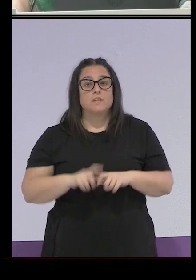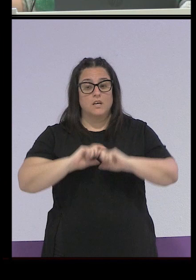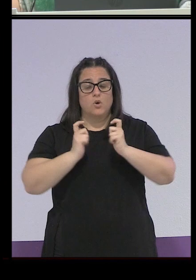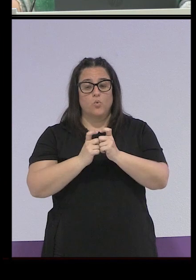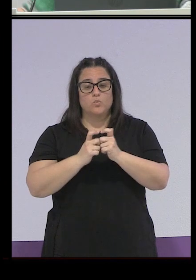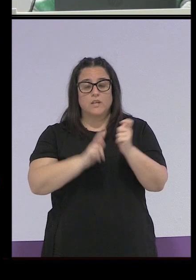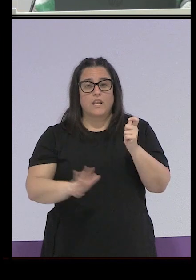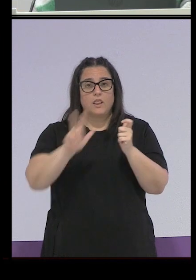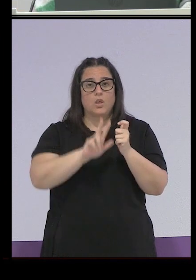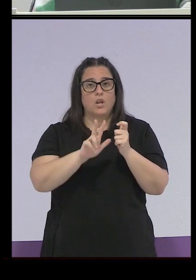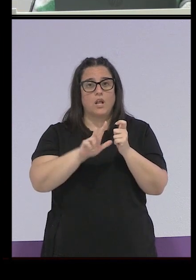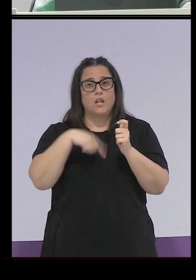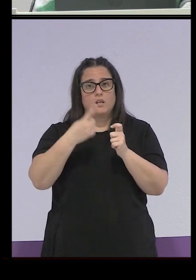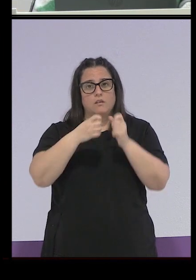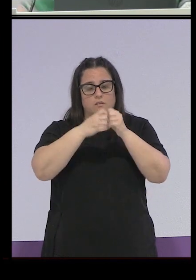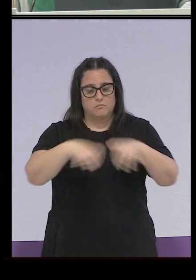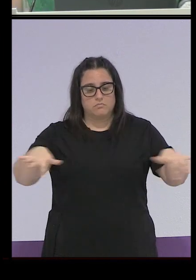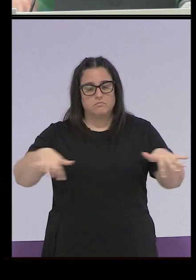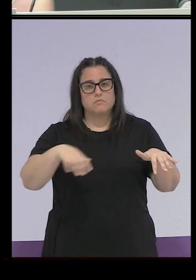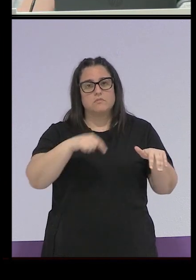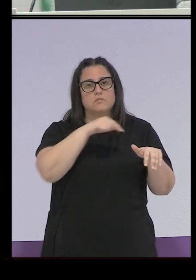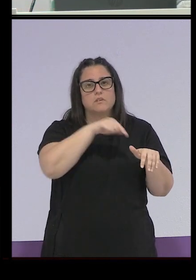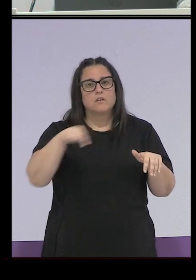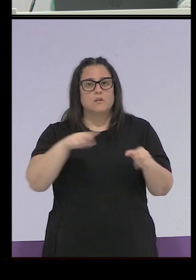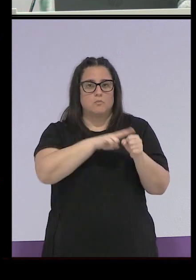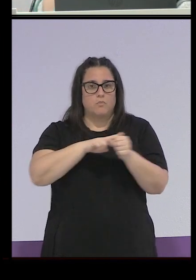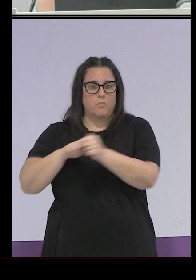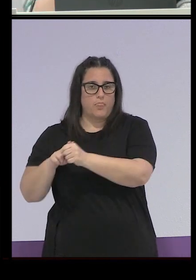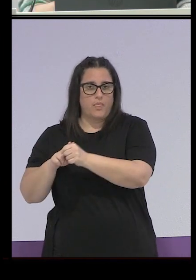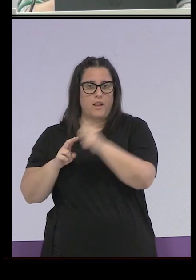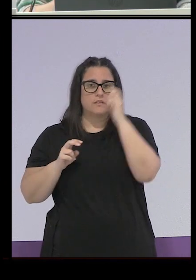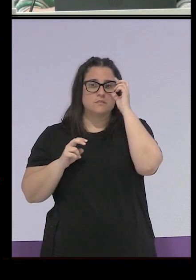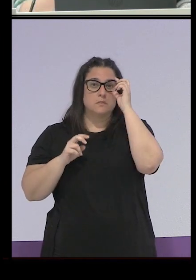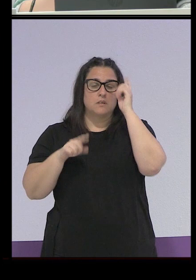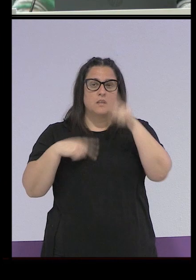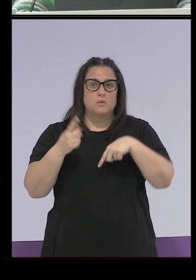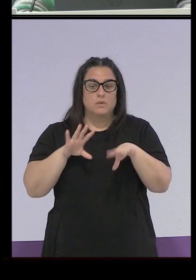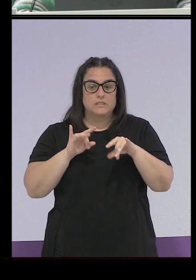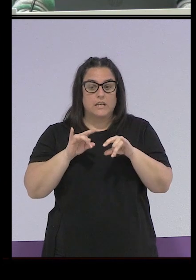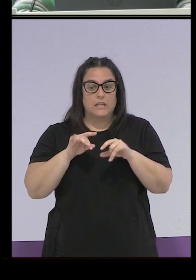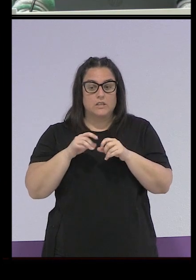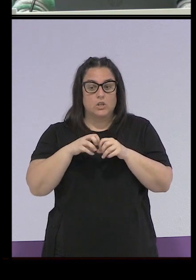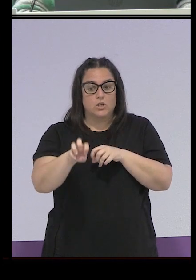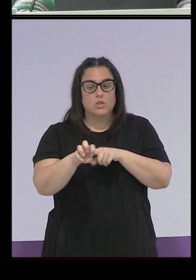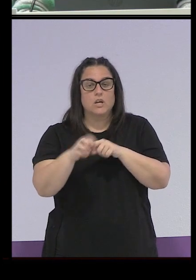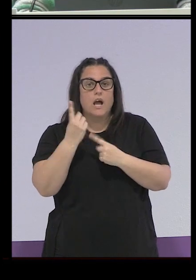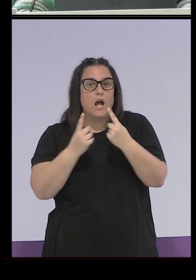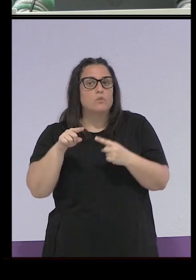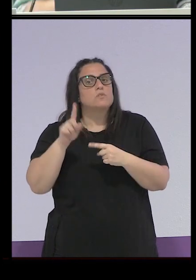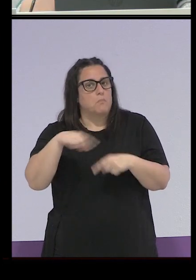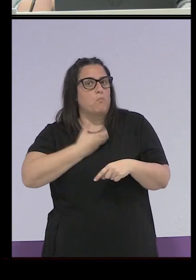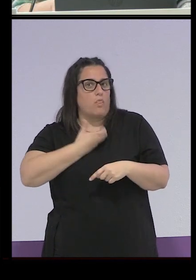divide a la vez en juntas provinciales y en algunos territorios también había juntas